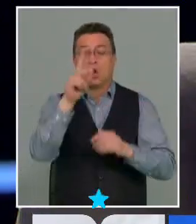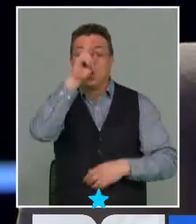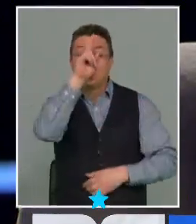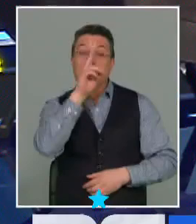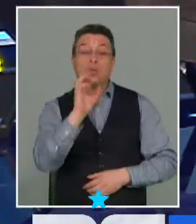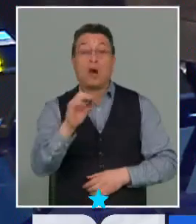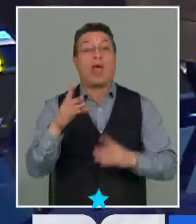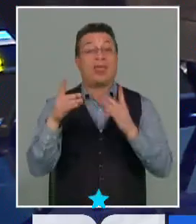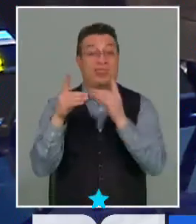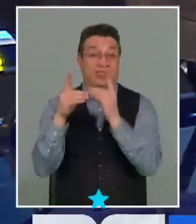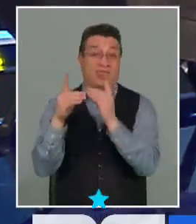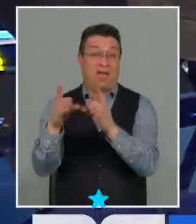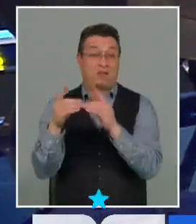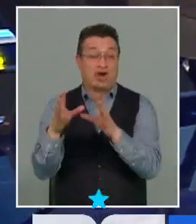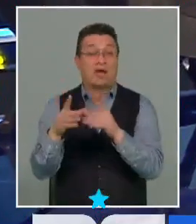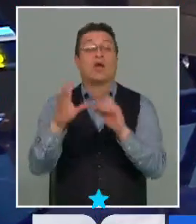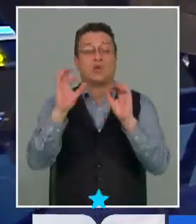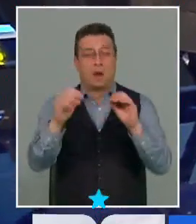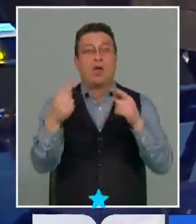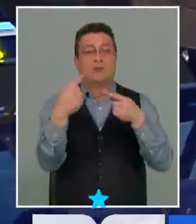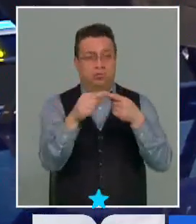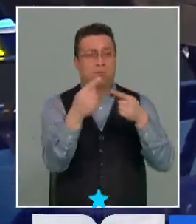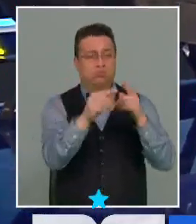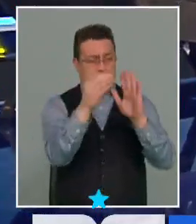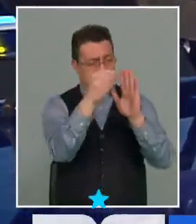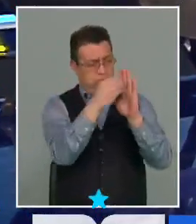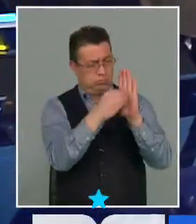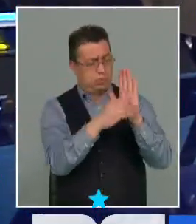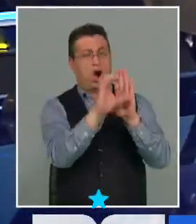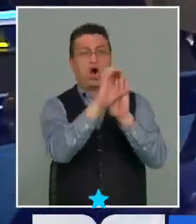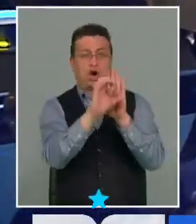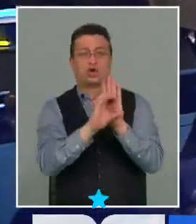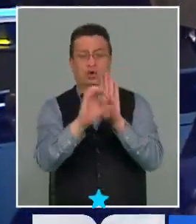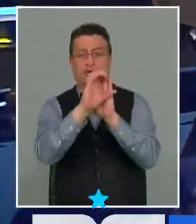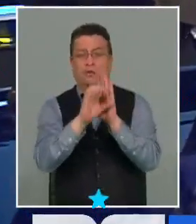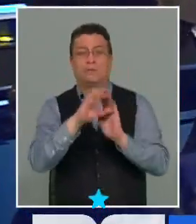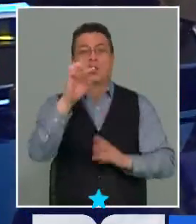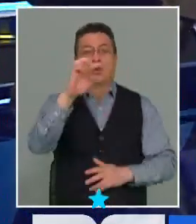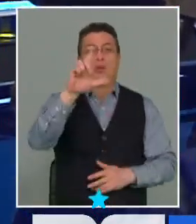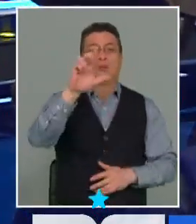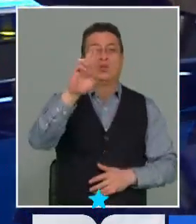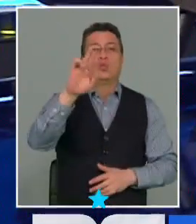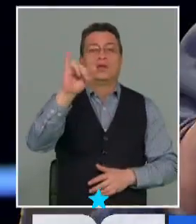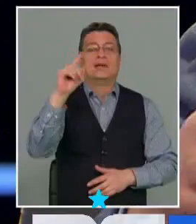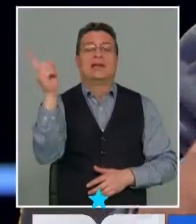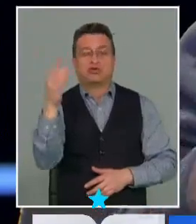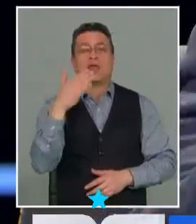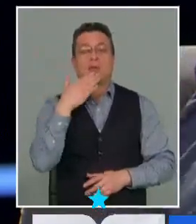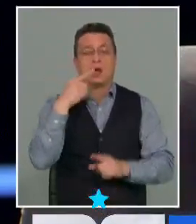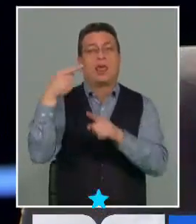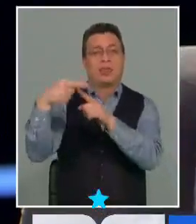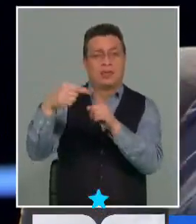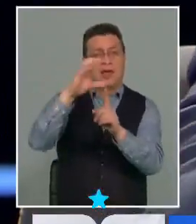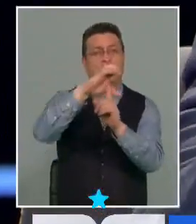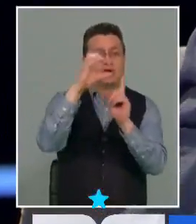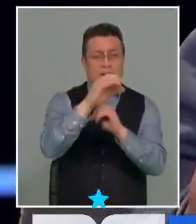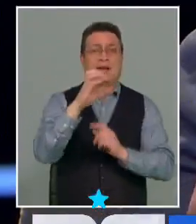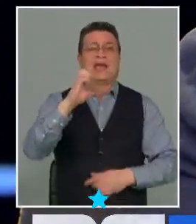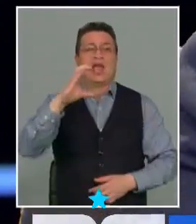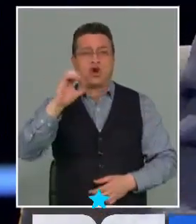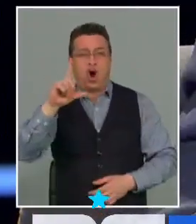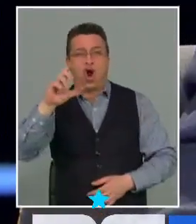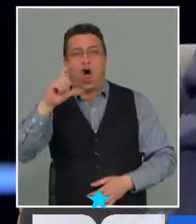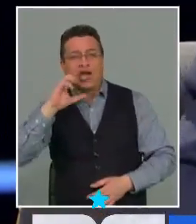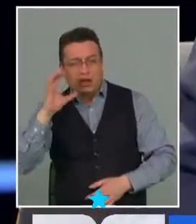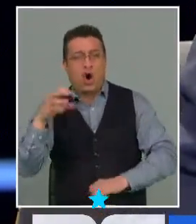democrático, se configuran distintos aspectos de la Constitución, lo plurinacional también, lo intercultural, lo ecológico, lo